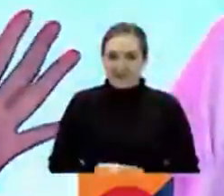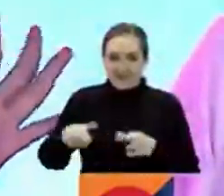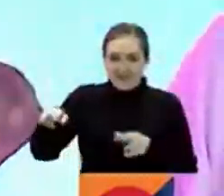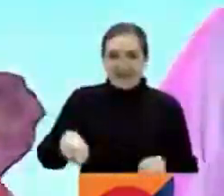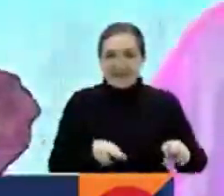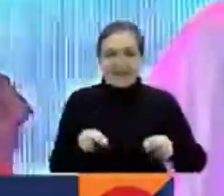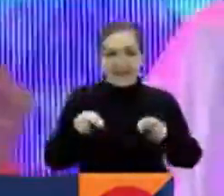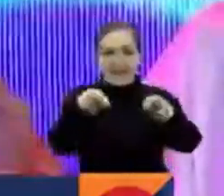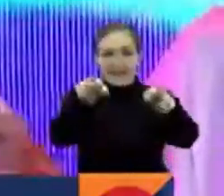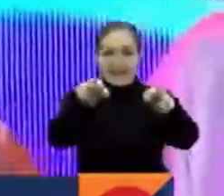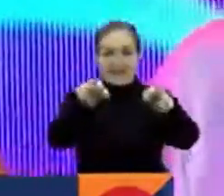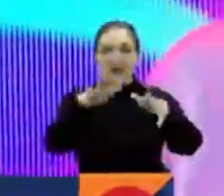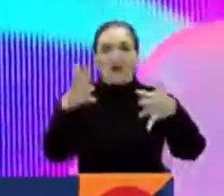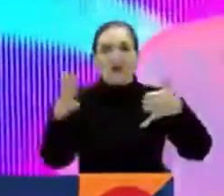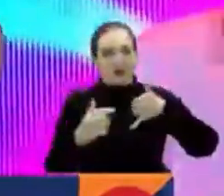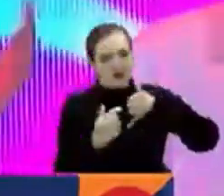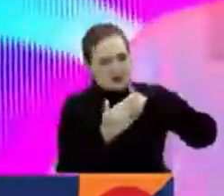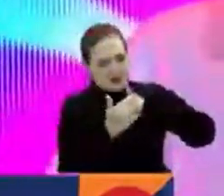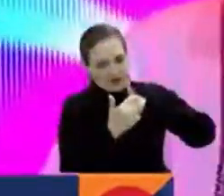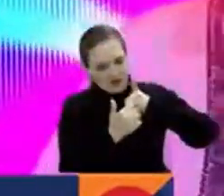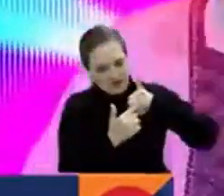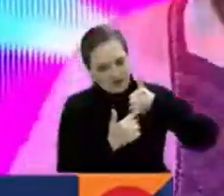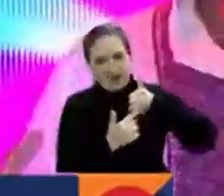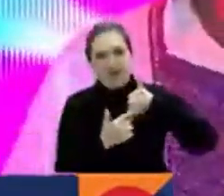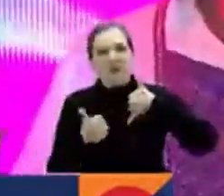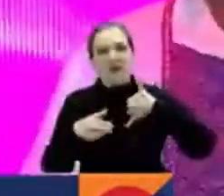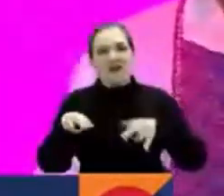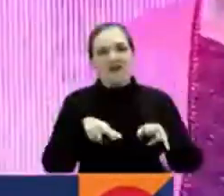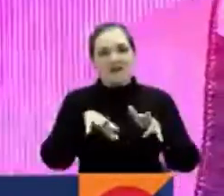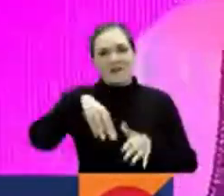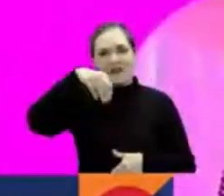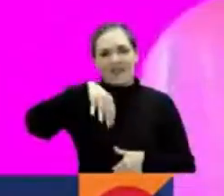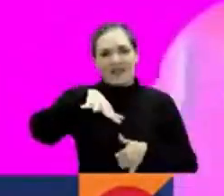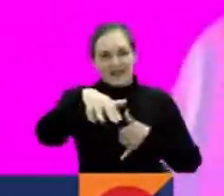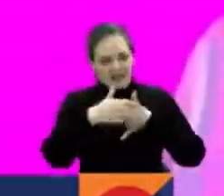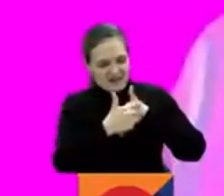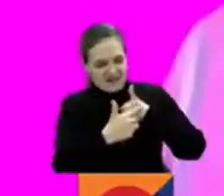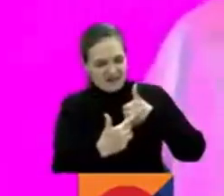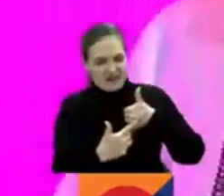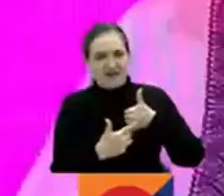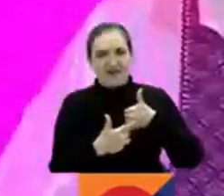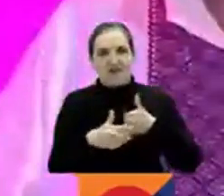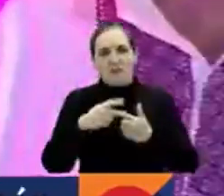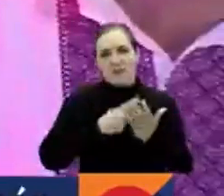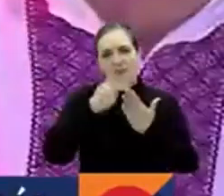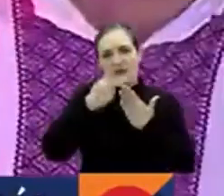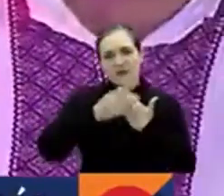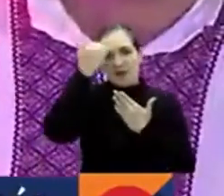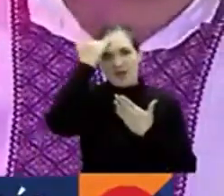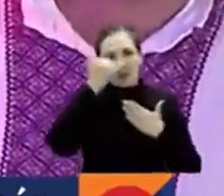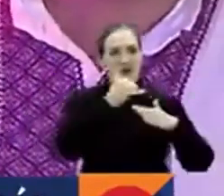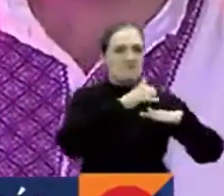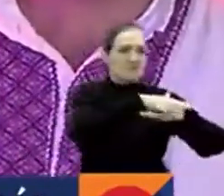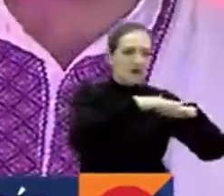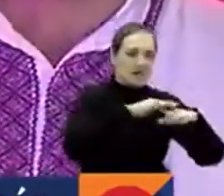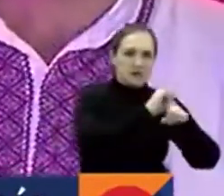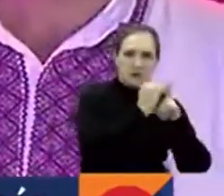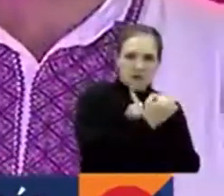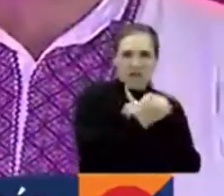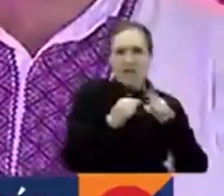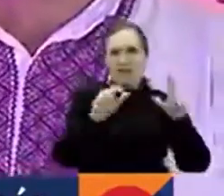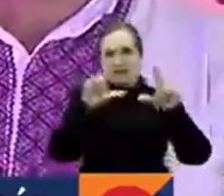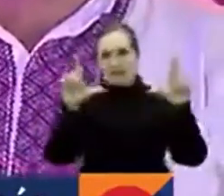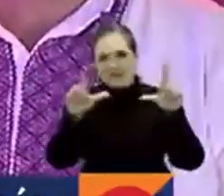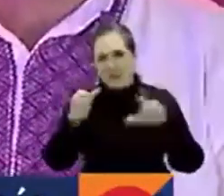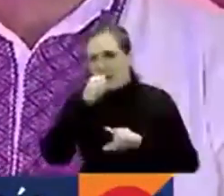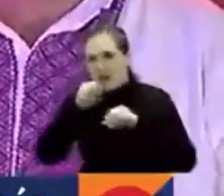conecta Colombia a norte a sur, el río Magdalena, un proyecto convergente de todas las marcas de señal Colombia, un documental que nos muestra la